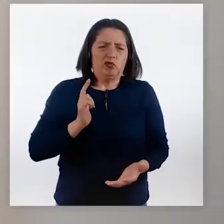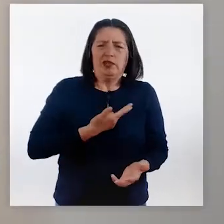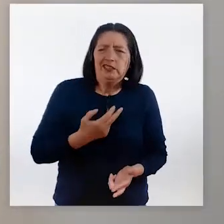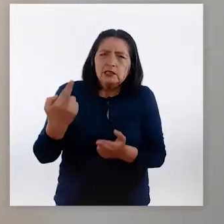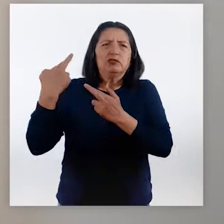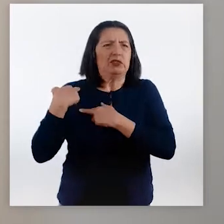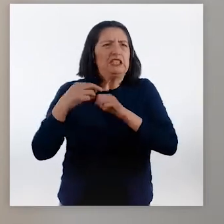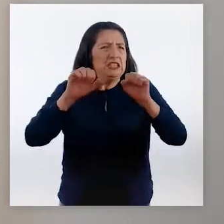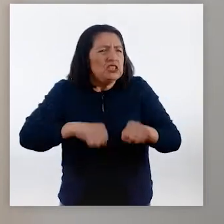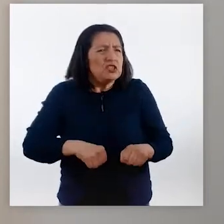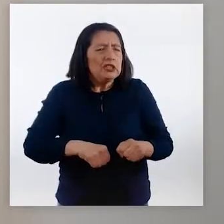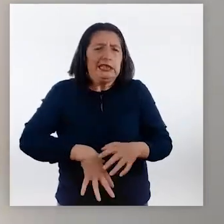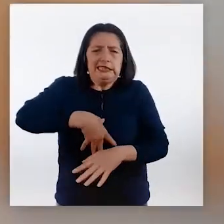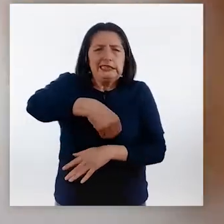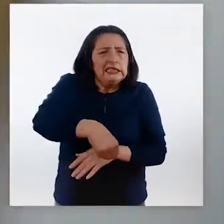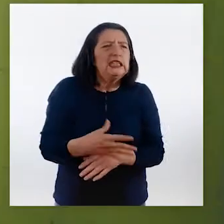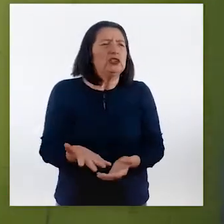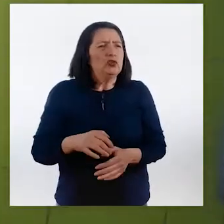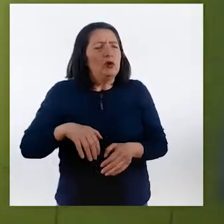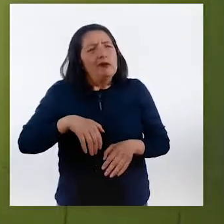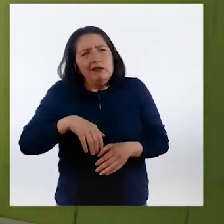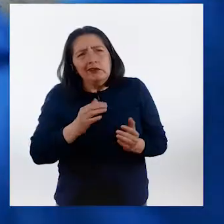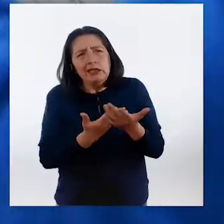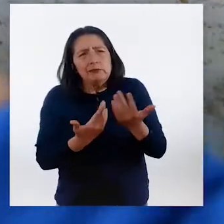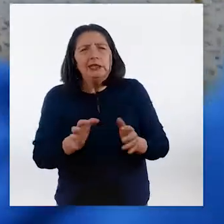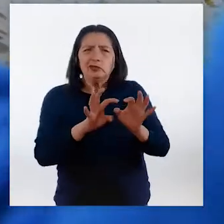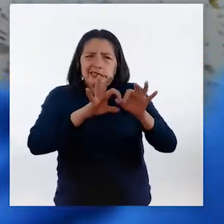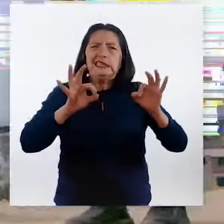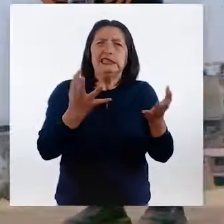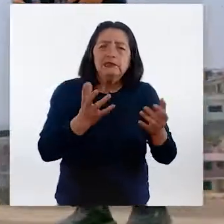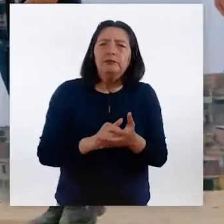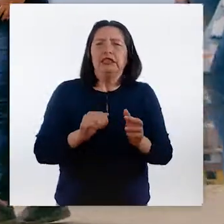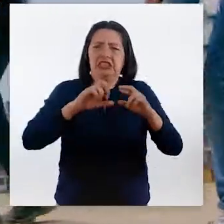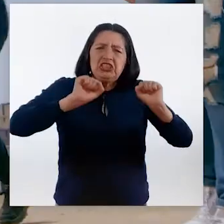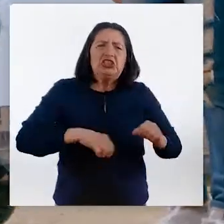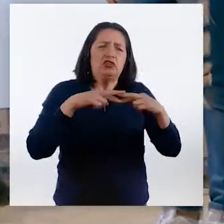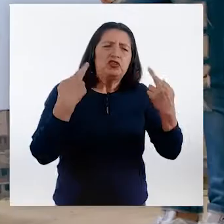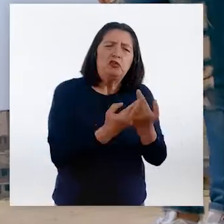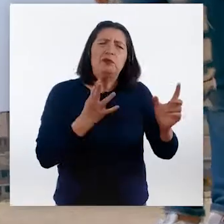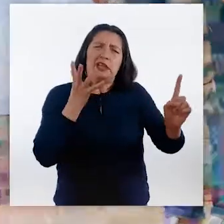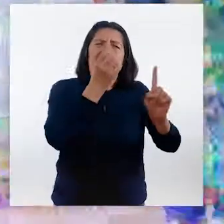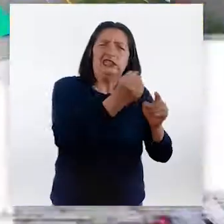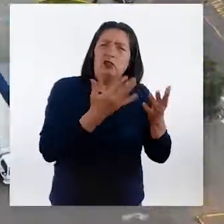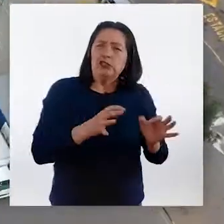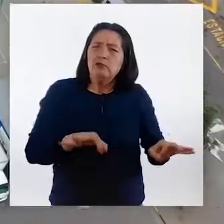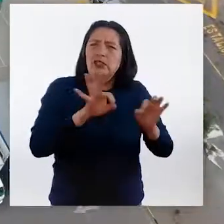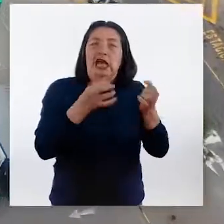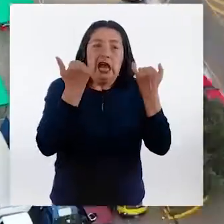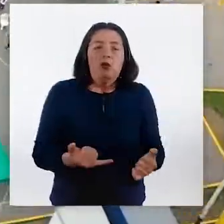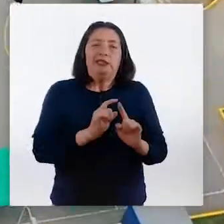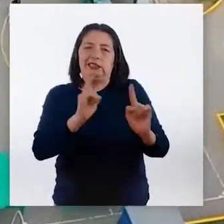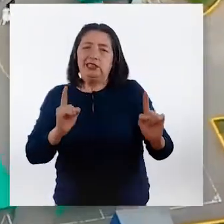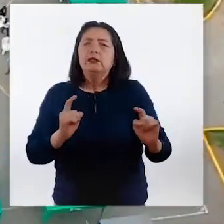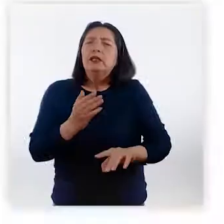futuro está en nuestras manos. Caminando con las manos limpias. Y aunque nos reunimos para lograr grandes cosas, es momento